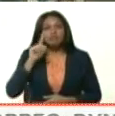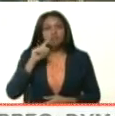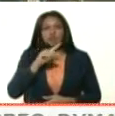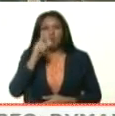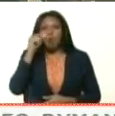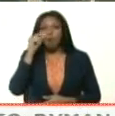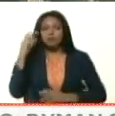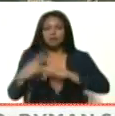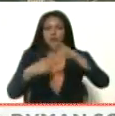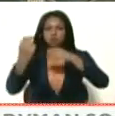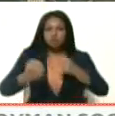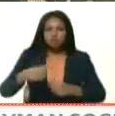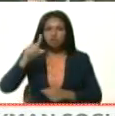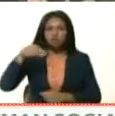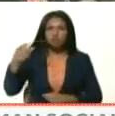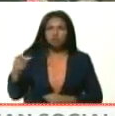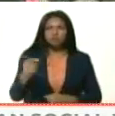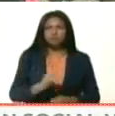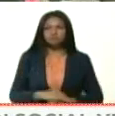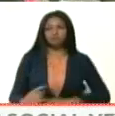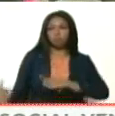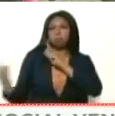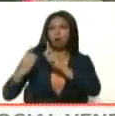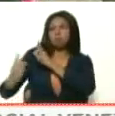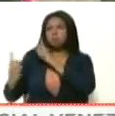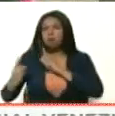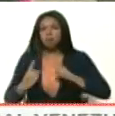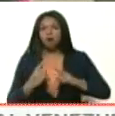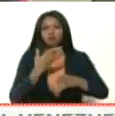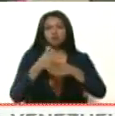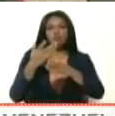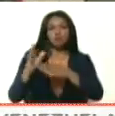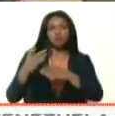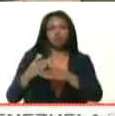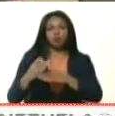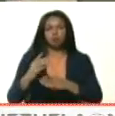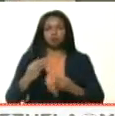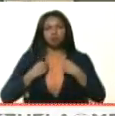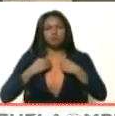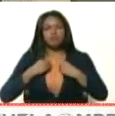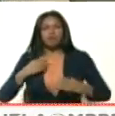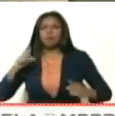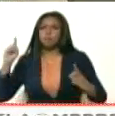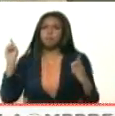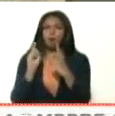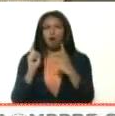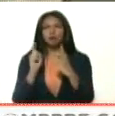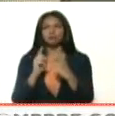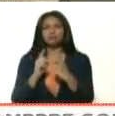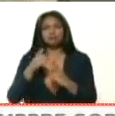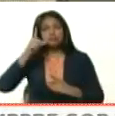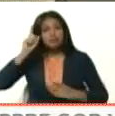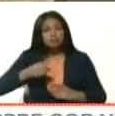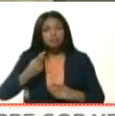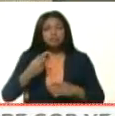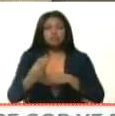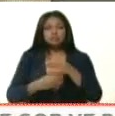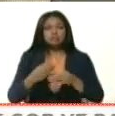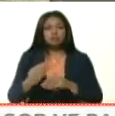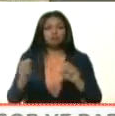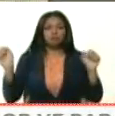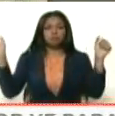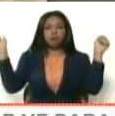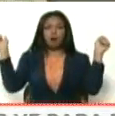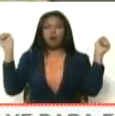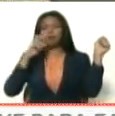revolucionario, que se enfrentó al Imperio Romano con su cuerpo, con su vida, y fue crucificado por el Imperio Romano.